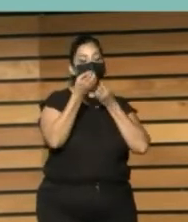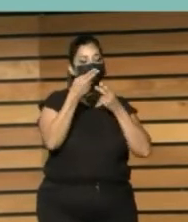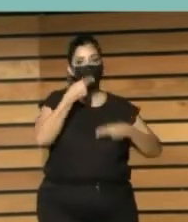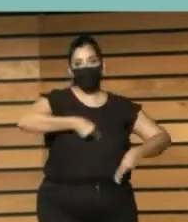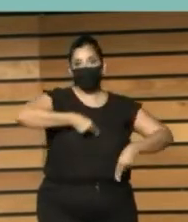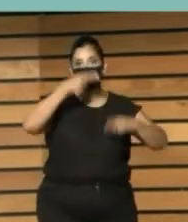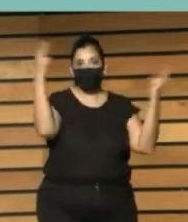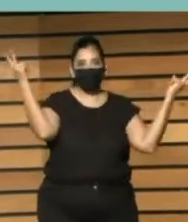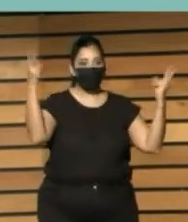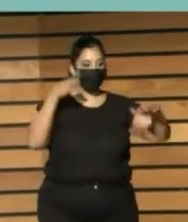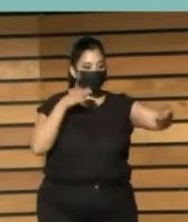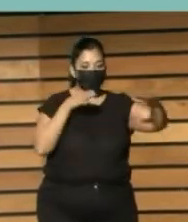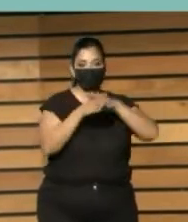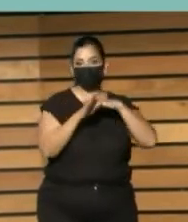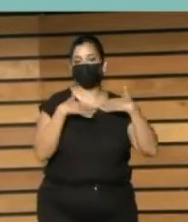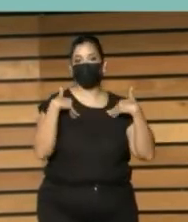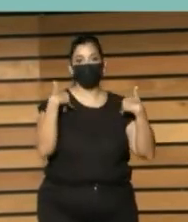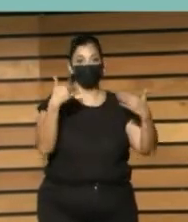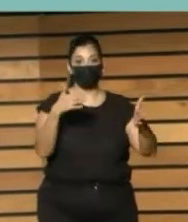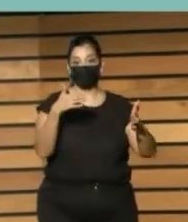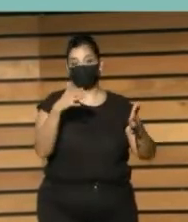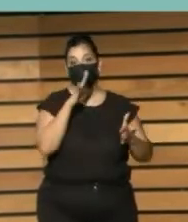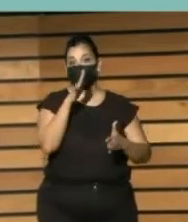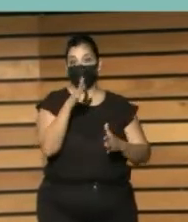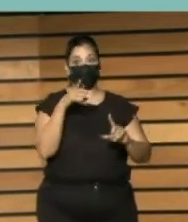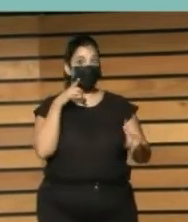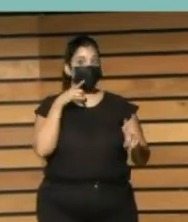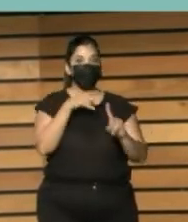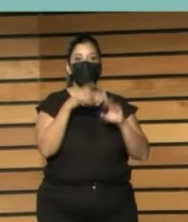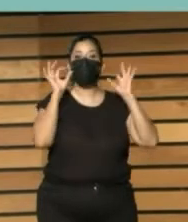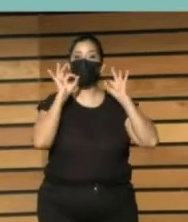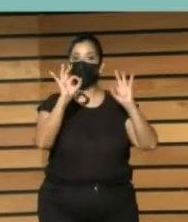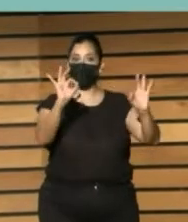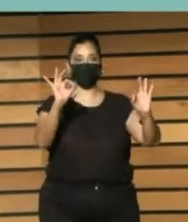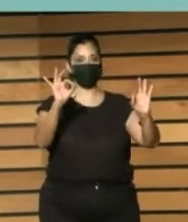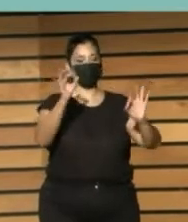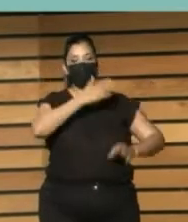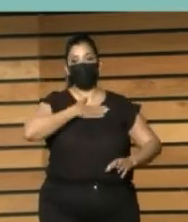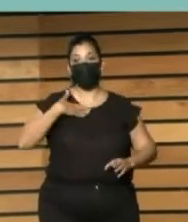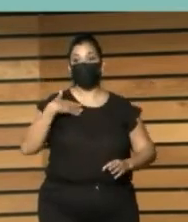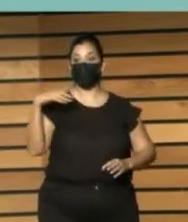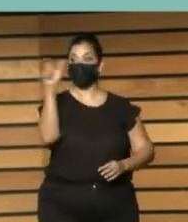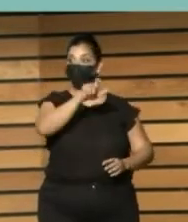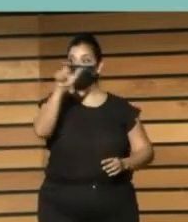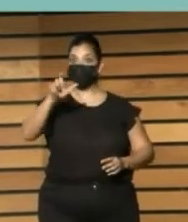es una de las metas que establece la Agenda 2030 en su objetivo 16.